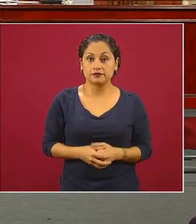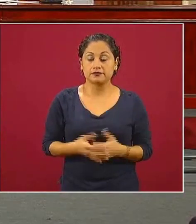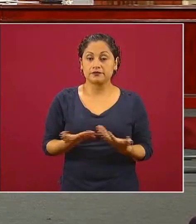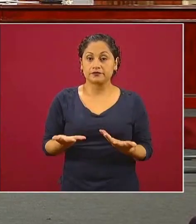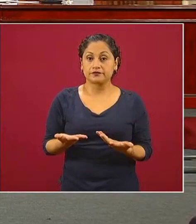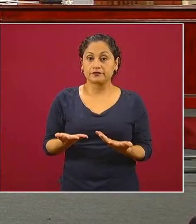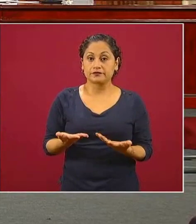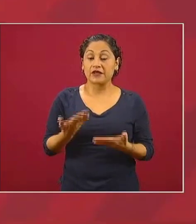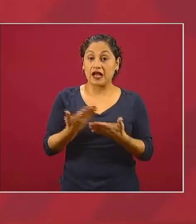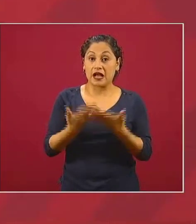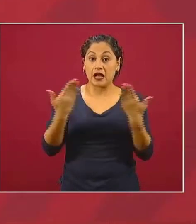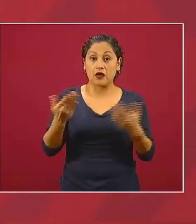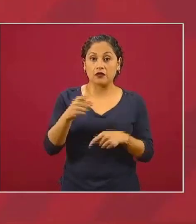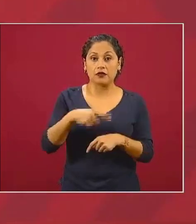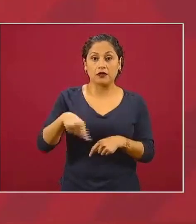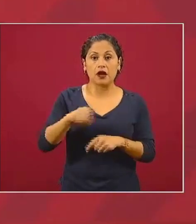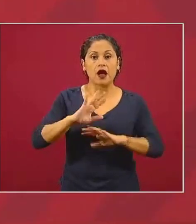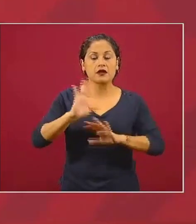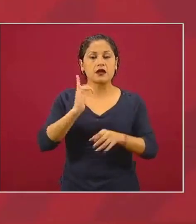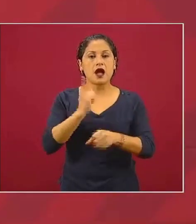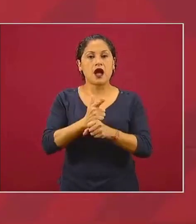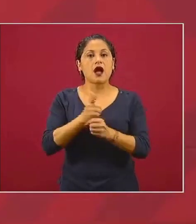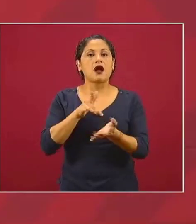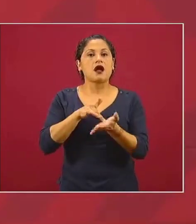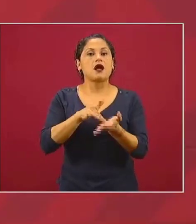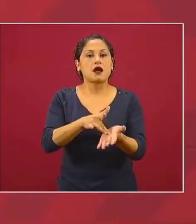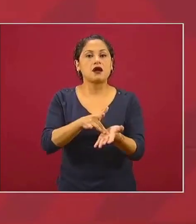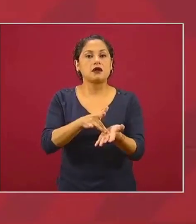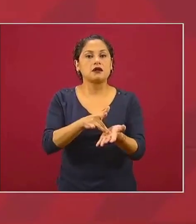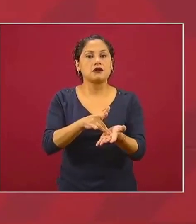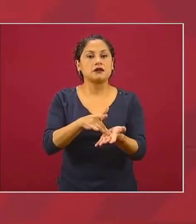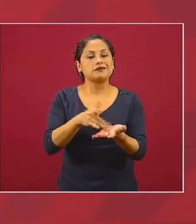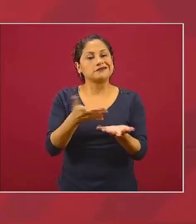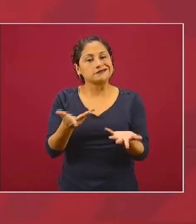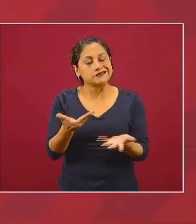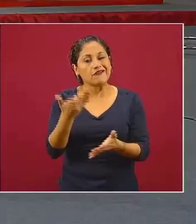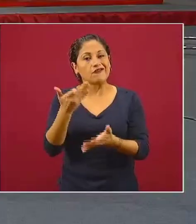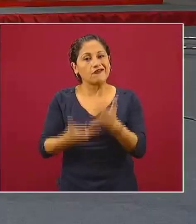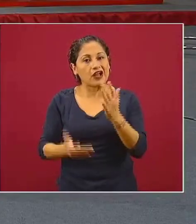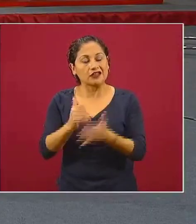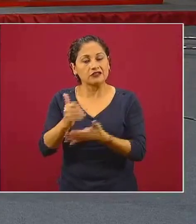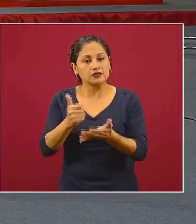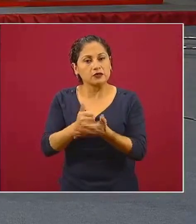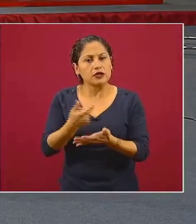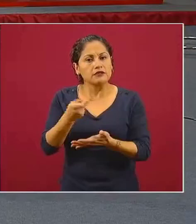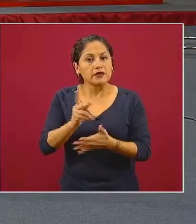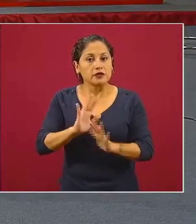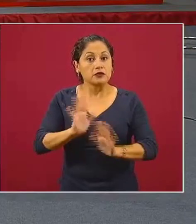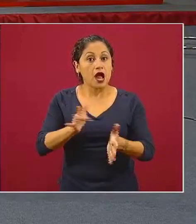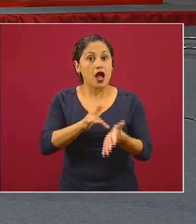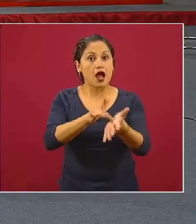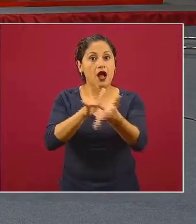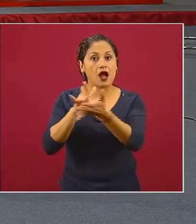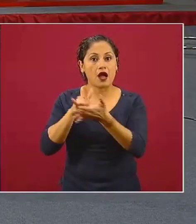que ya se está apoyando no obstante que aún no llega a la Escuela Es Nuestra no sé Gabriel si quieres comentar algo